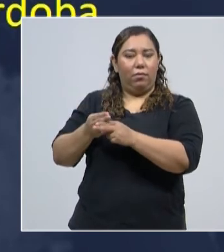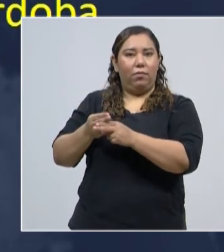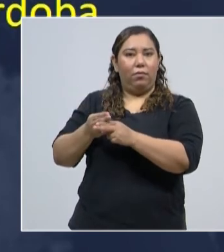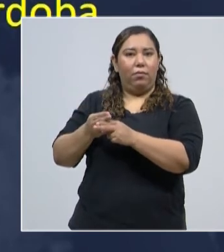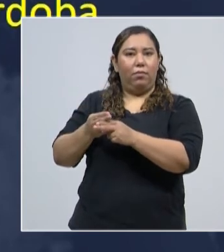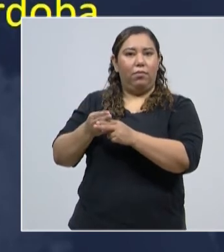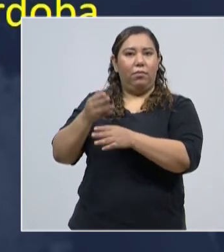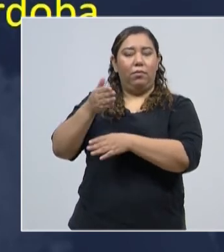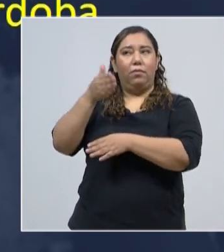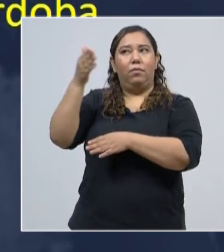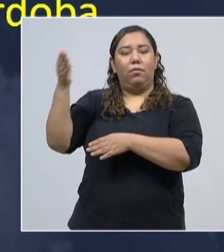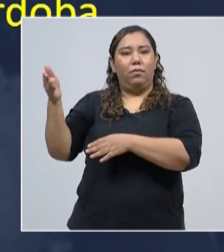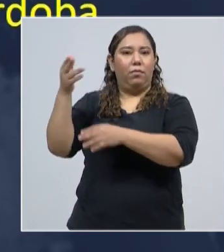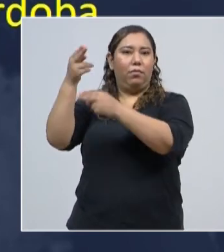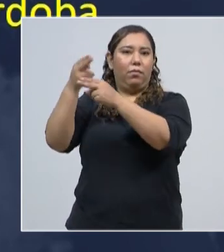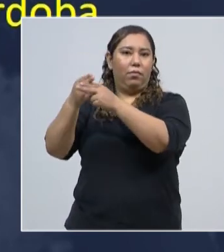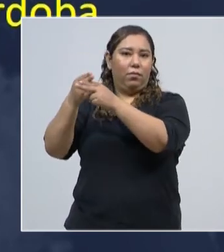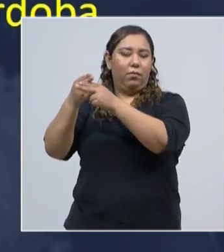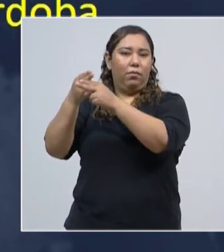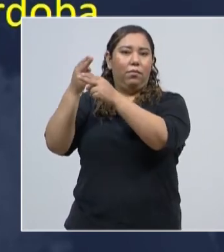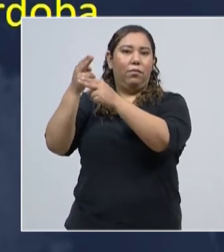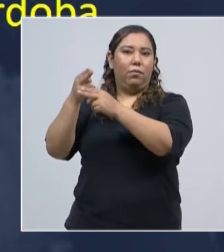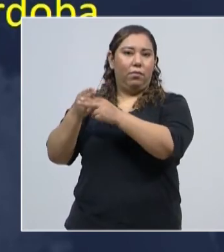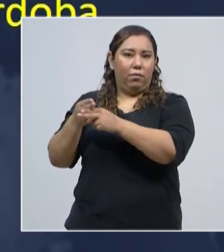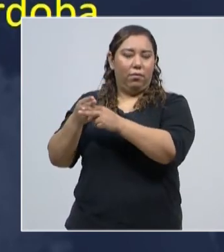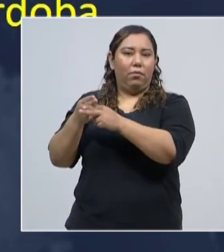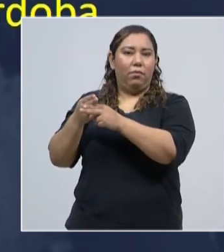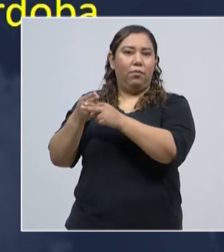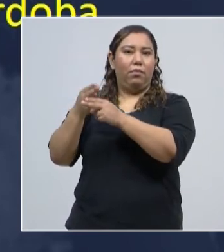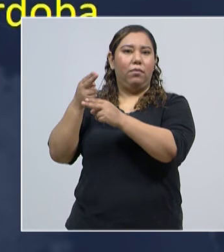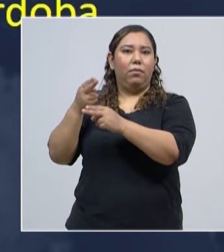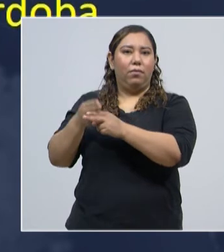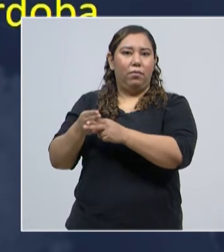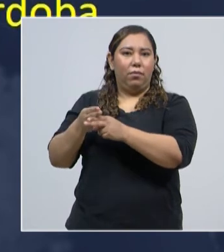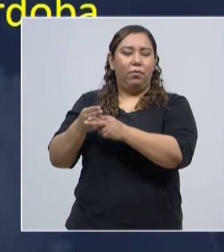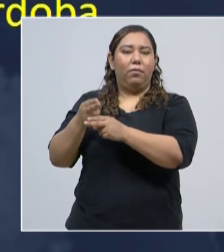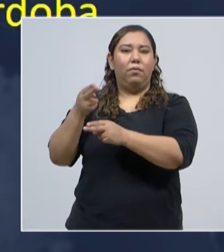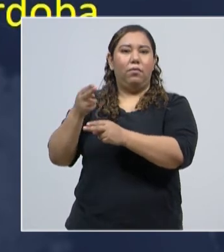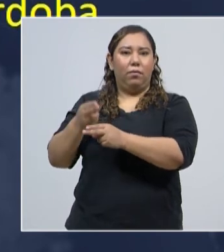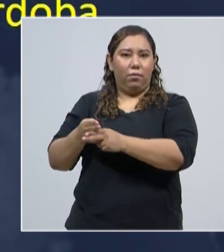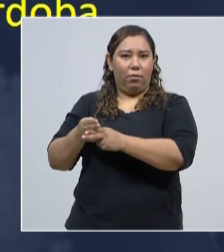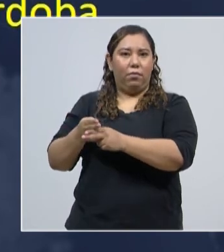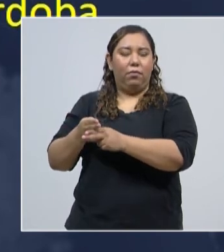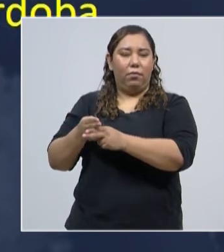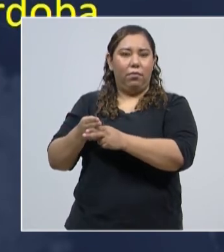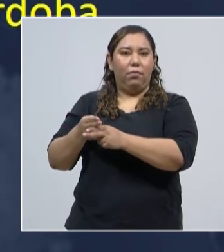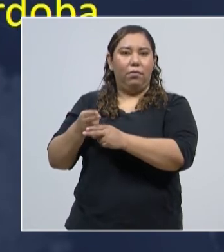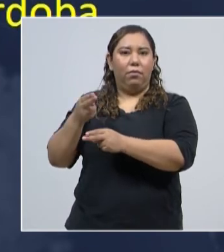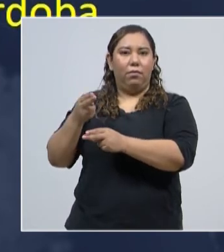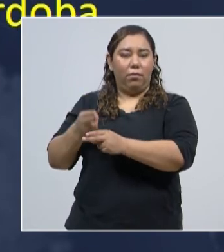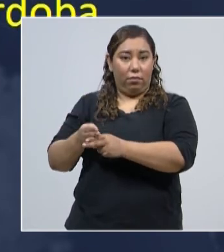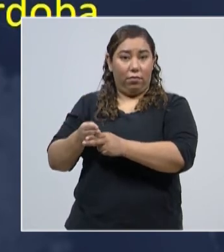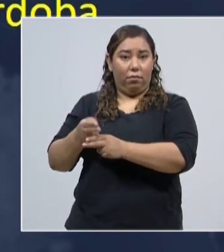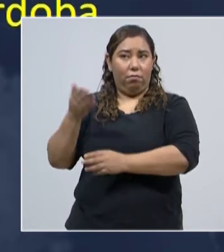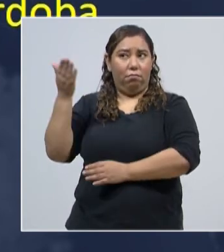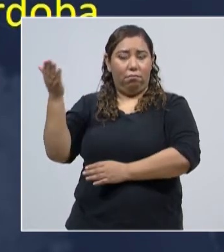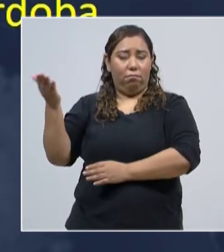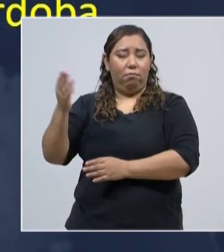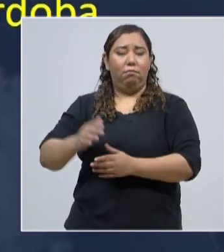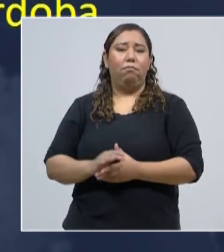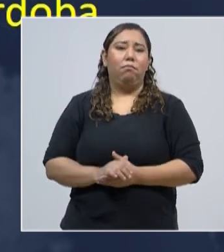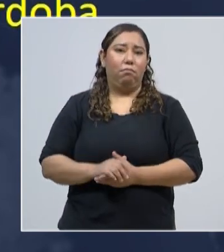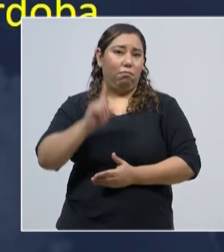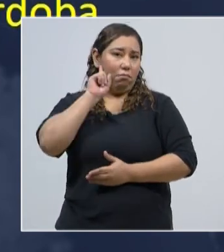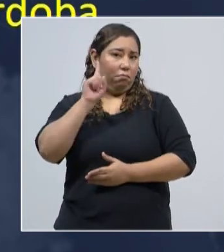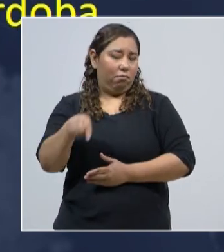Eduviges, Colonia Villa Delmi, Colonia Altos de la Cabaña, Colonia Canaán, Colonia Suazo Córdoba y Colonia Las Joyas.